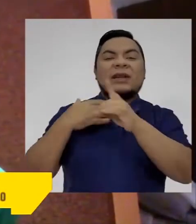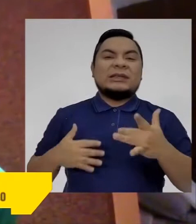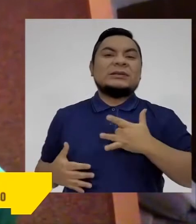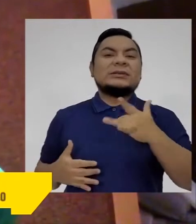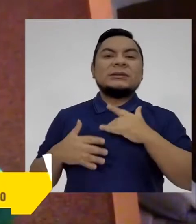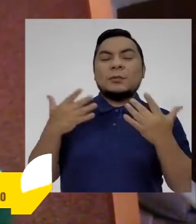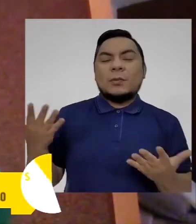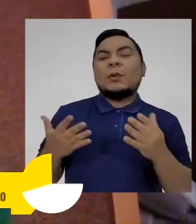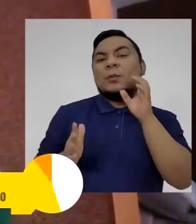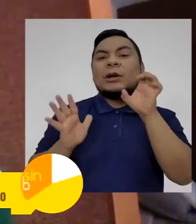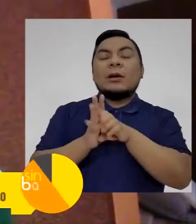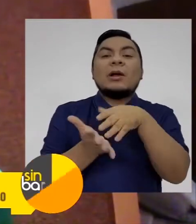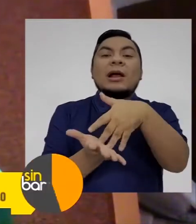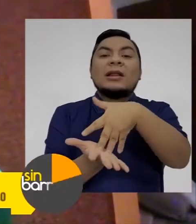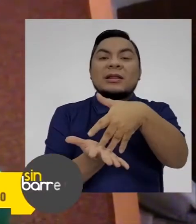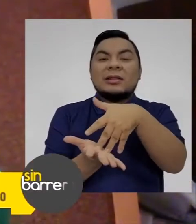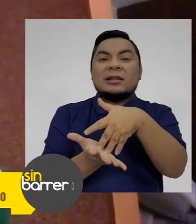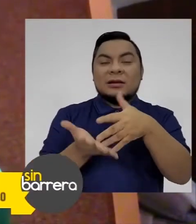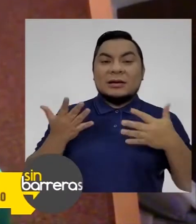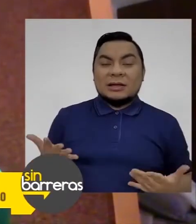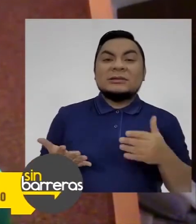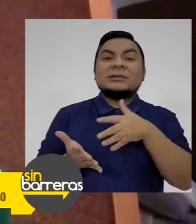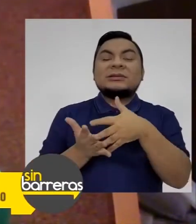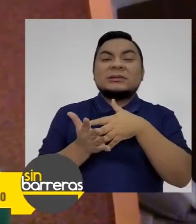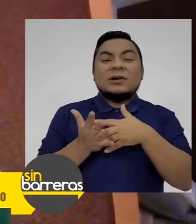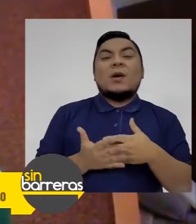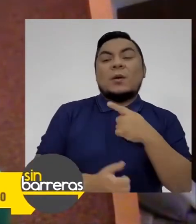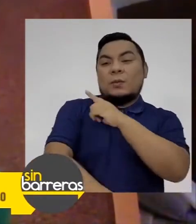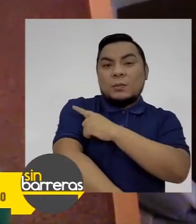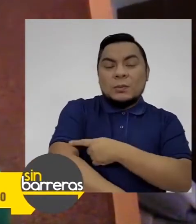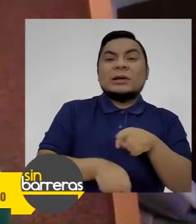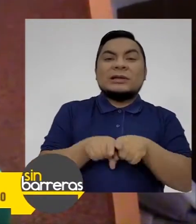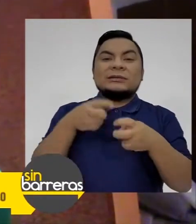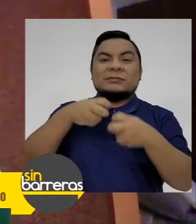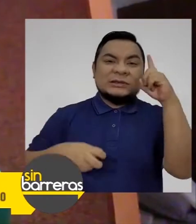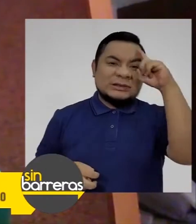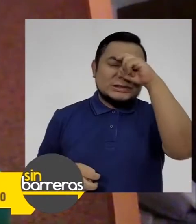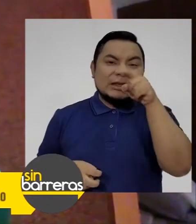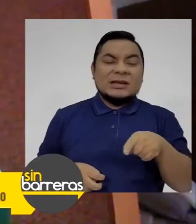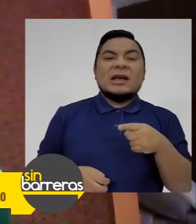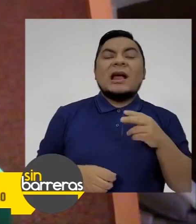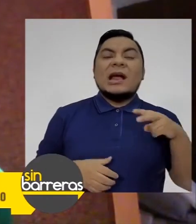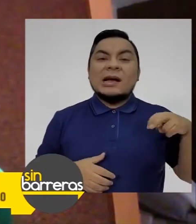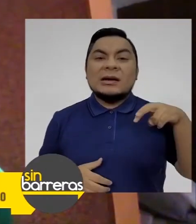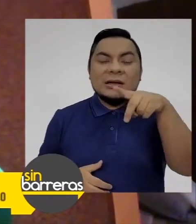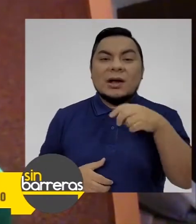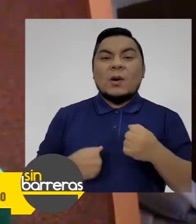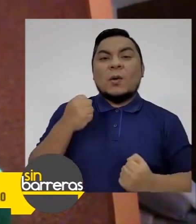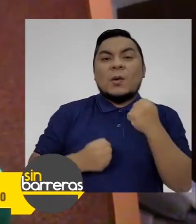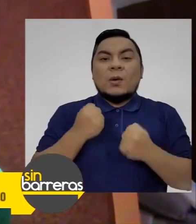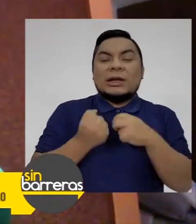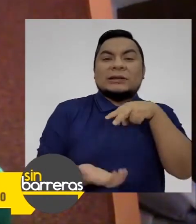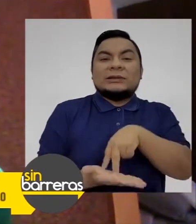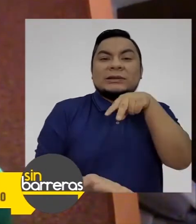síntomas, como son debilidad muscular, complicaciones al subir escaleras, correr y